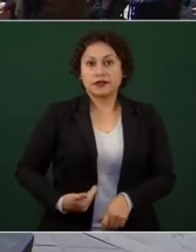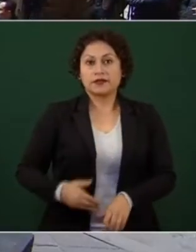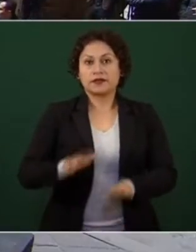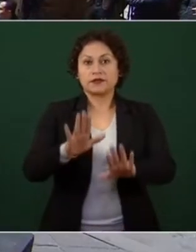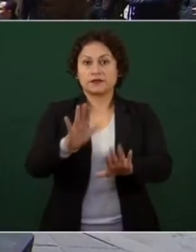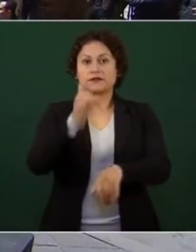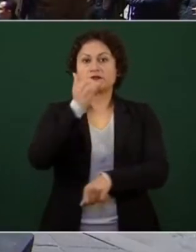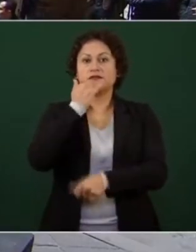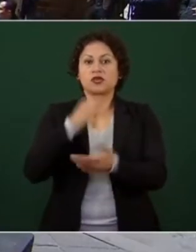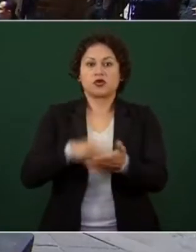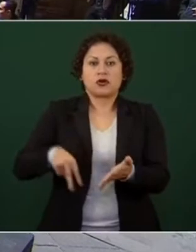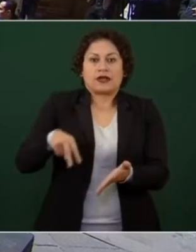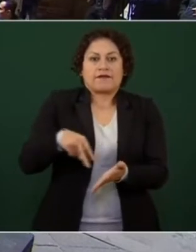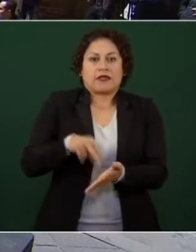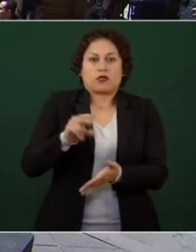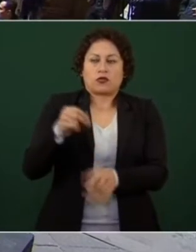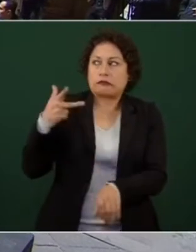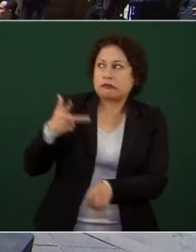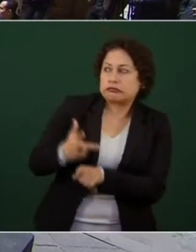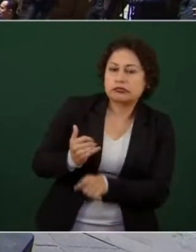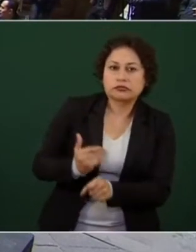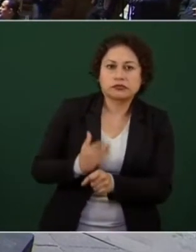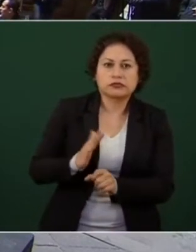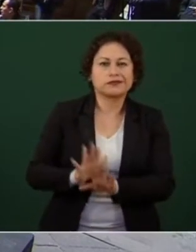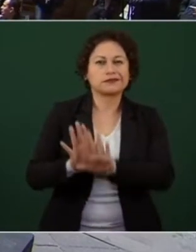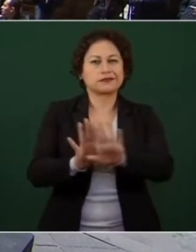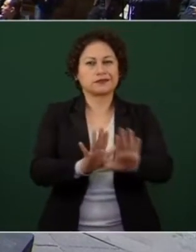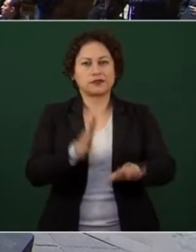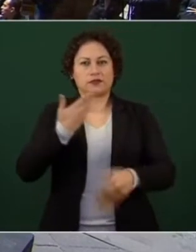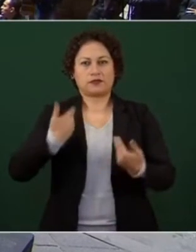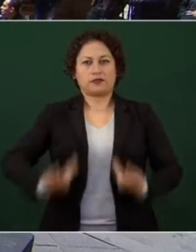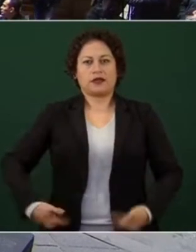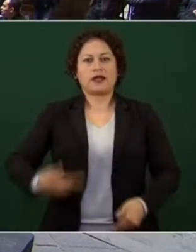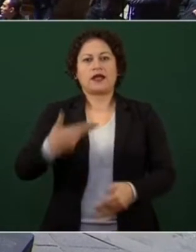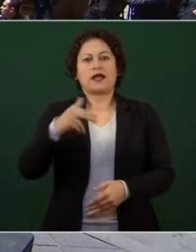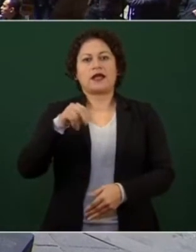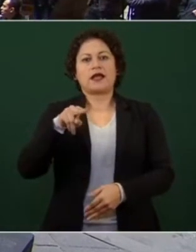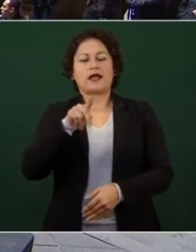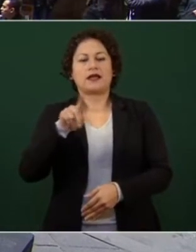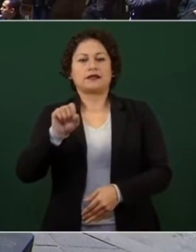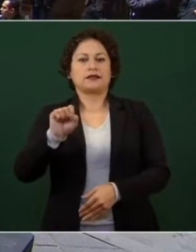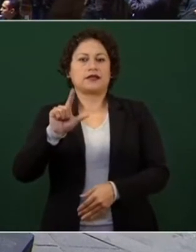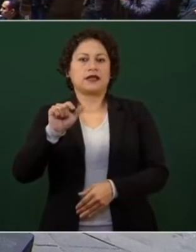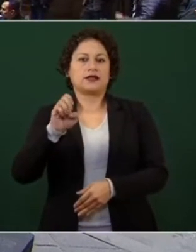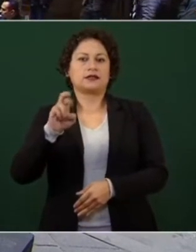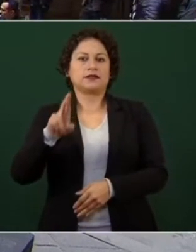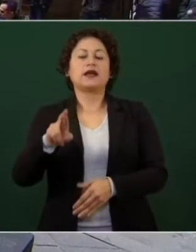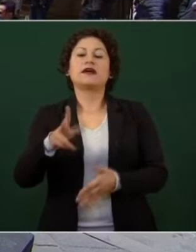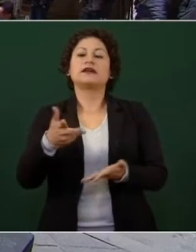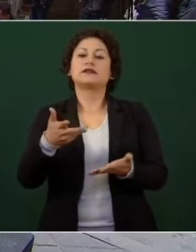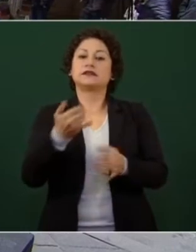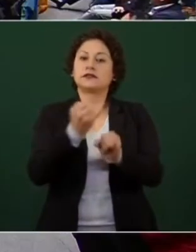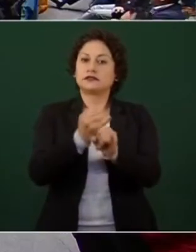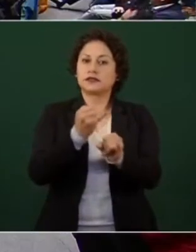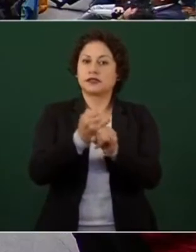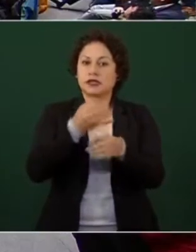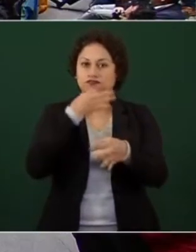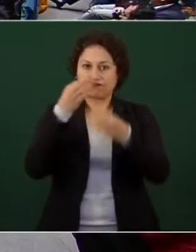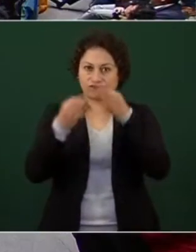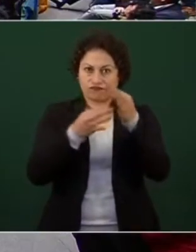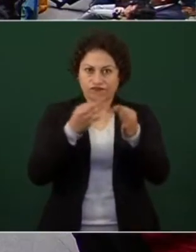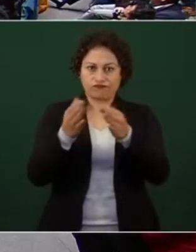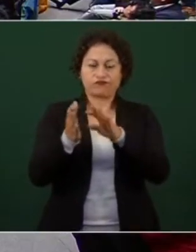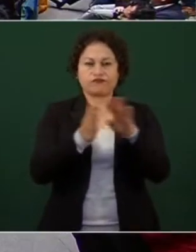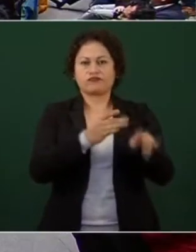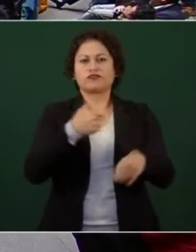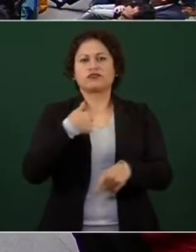levanto por lo de las cámaras, pero bueno, buenos días Hans Salazar de Noticiero en Redes preguntarle a propósito de estar en